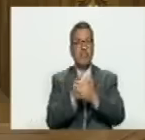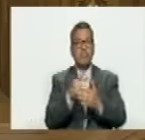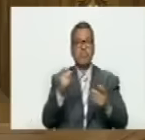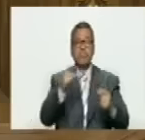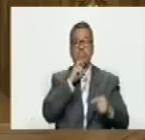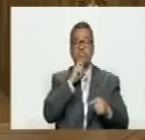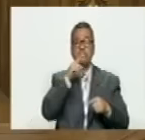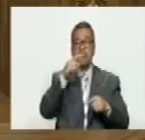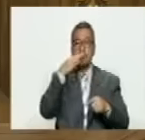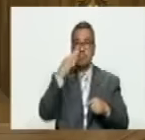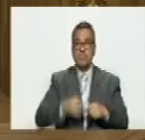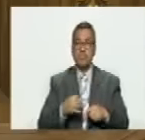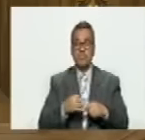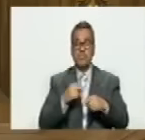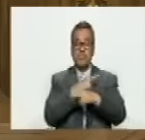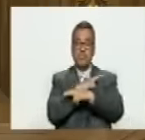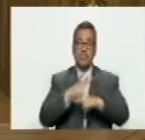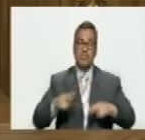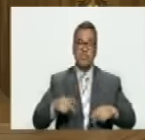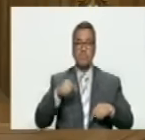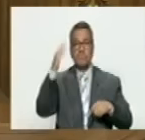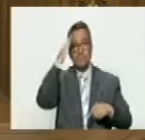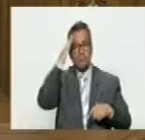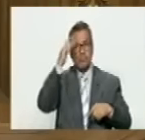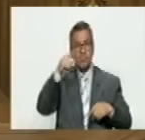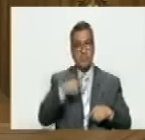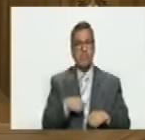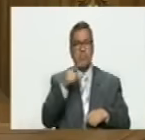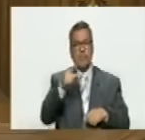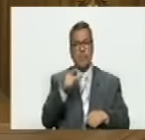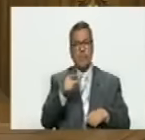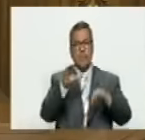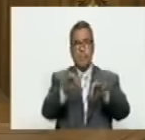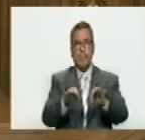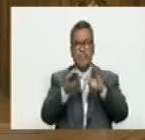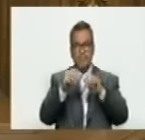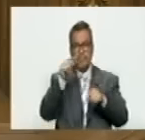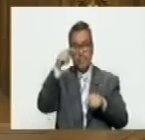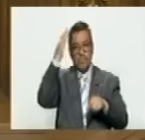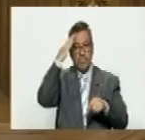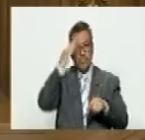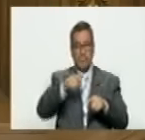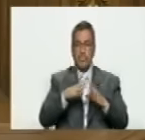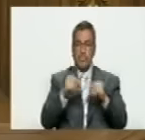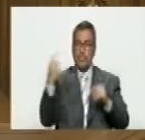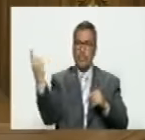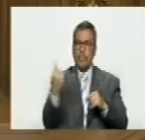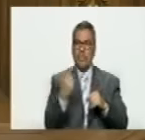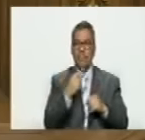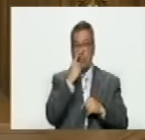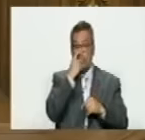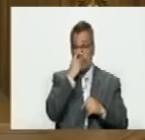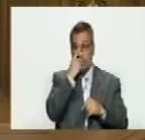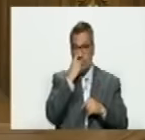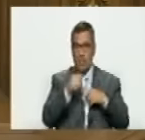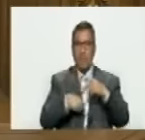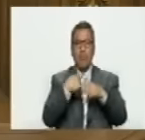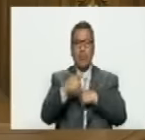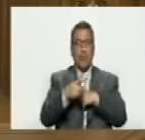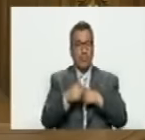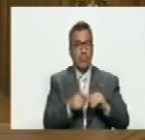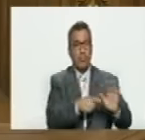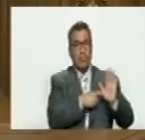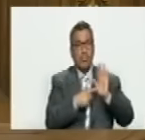cara como un perdón a vidas Guaidó pero él sabía lo que me interesa a es que él sabía lo que venía luego de instalado esa